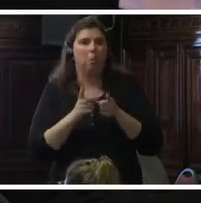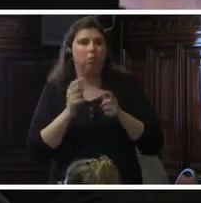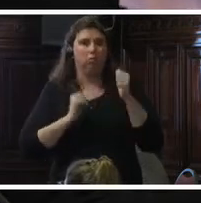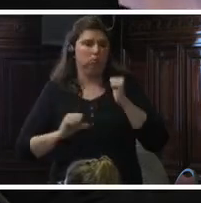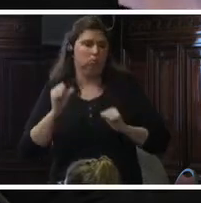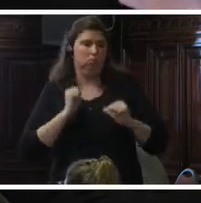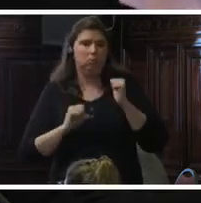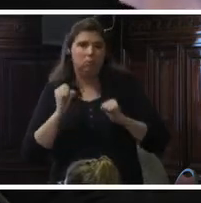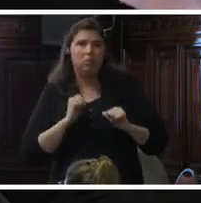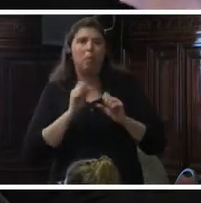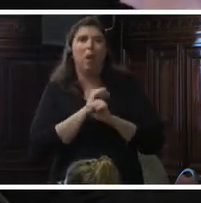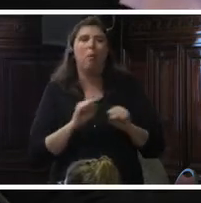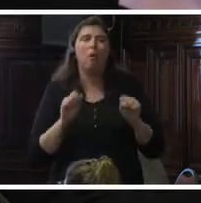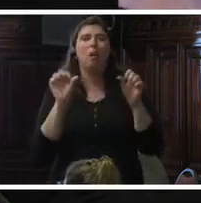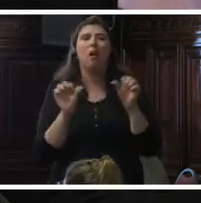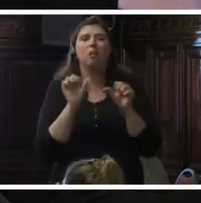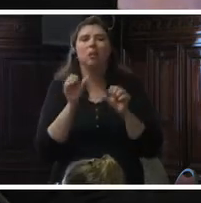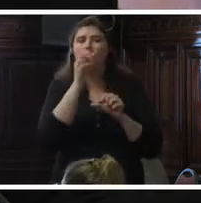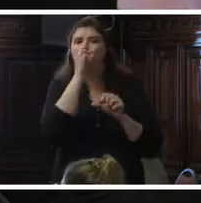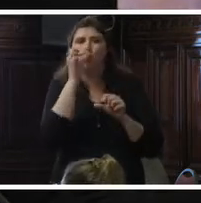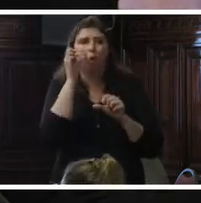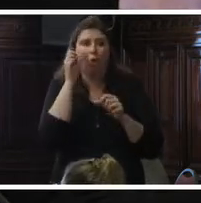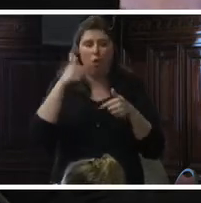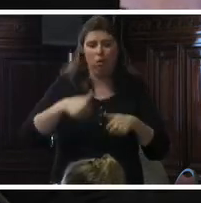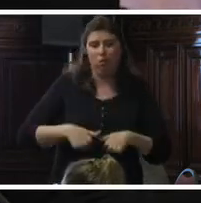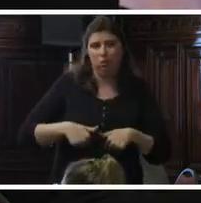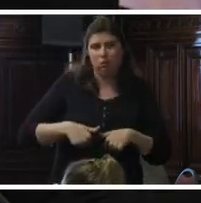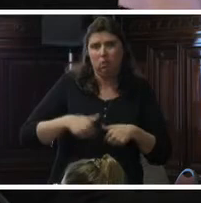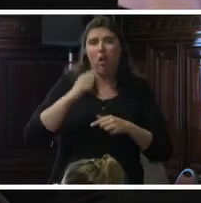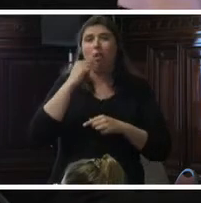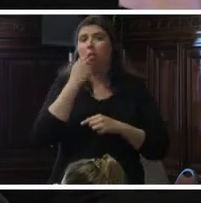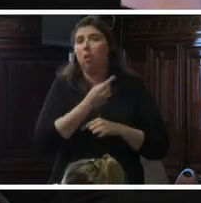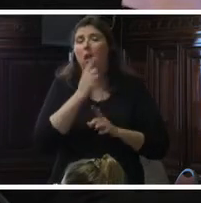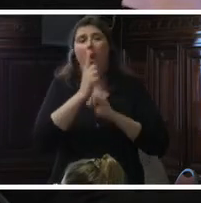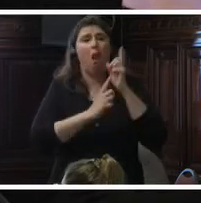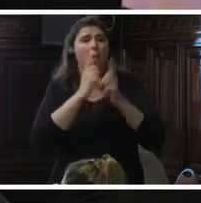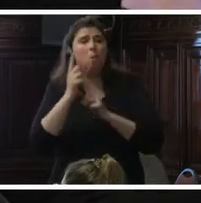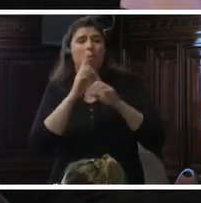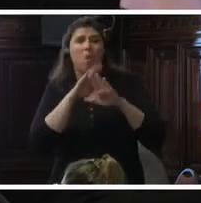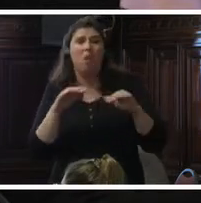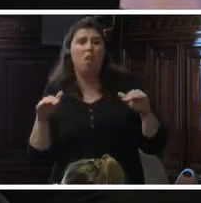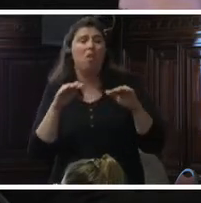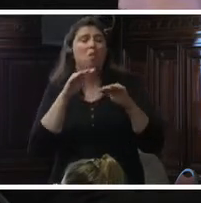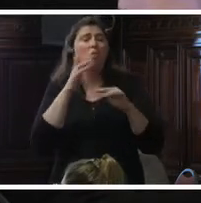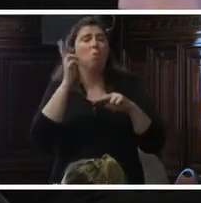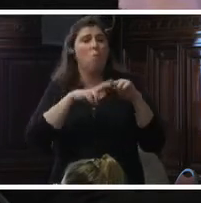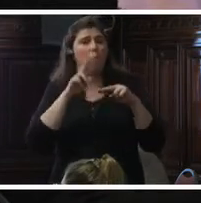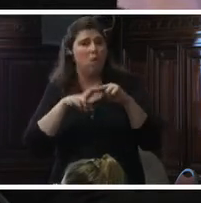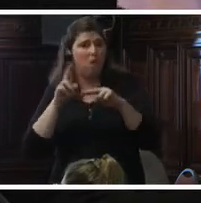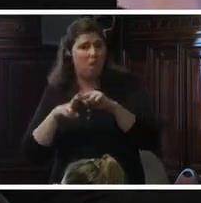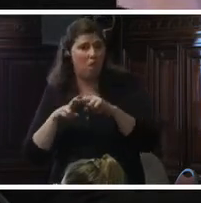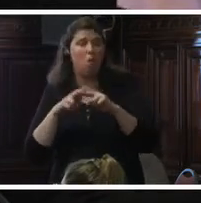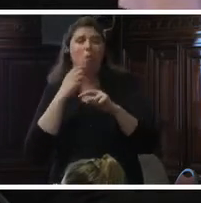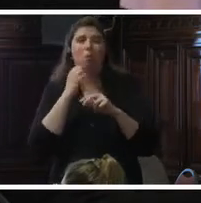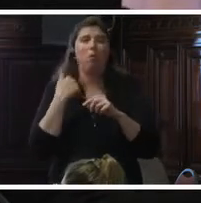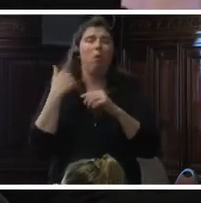para colocación de sondas gástricas. Ellos denunciaron que algunos niños murieron por neumonía que surgió por la broncoaspiración,